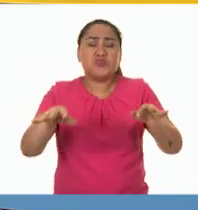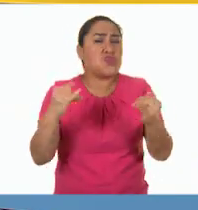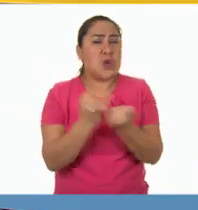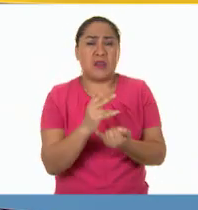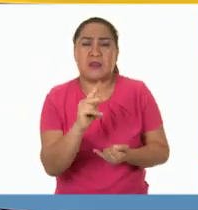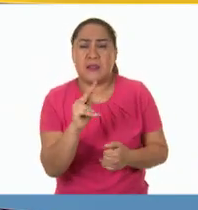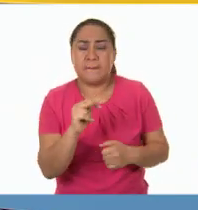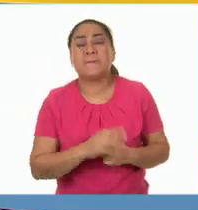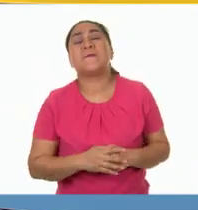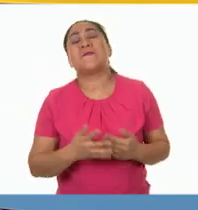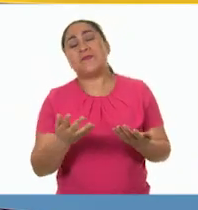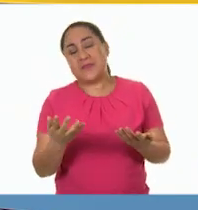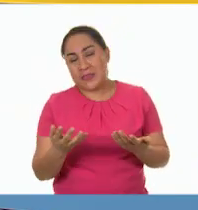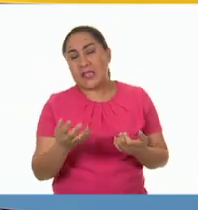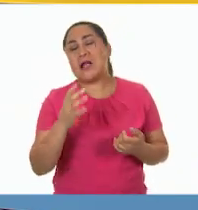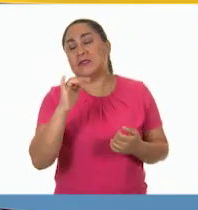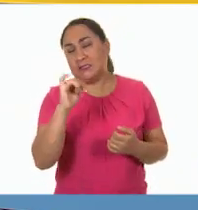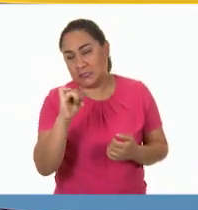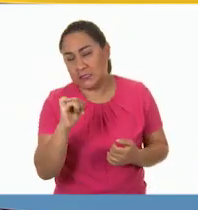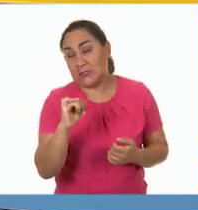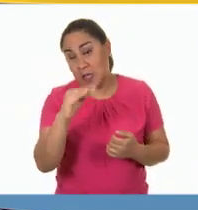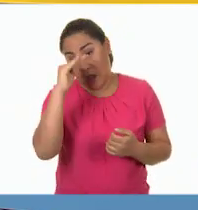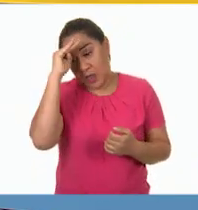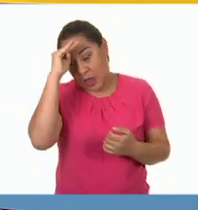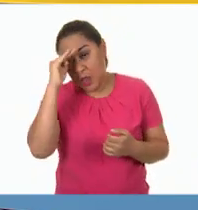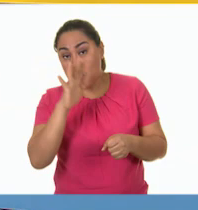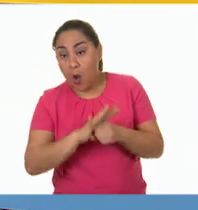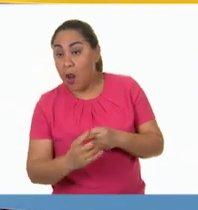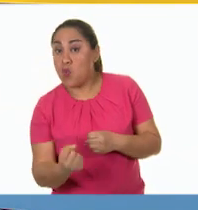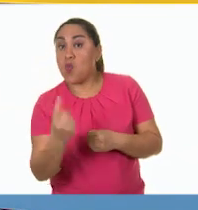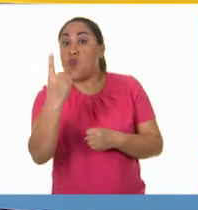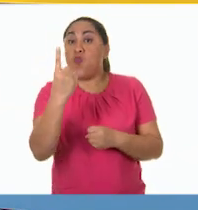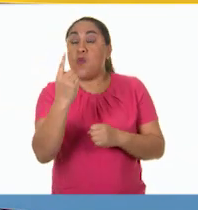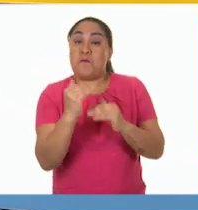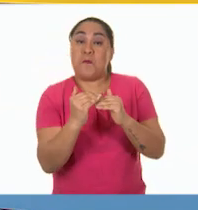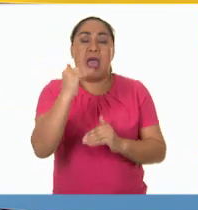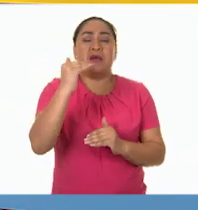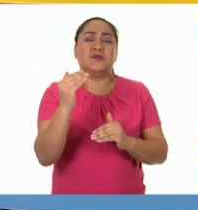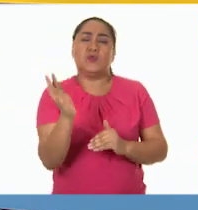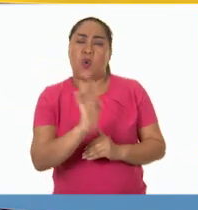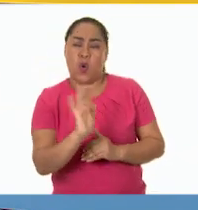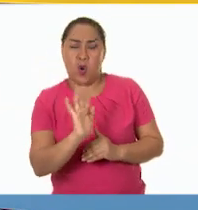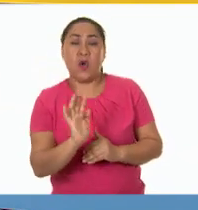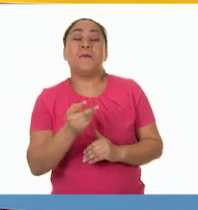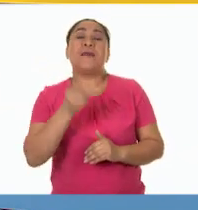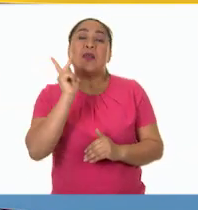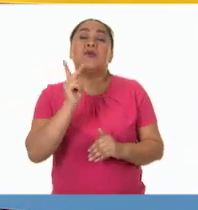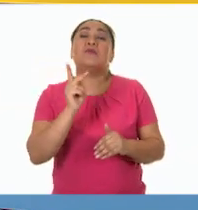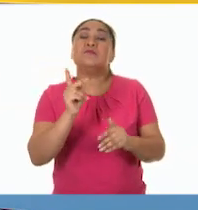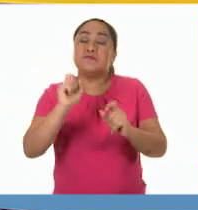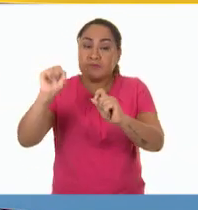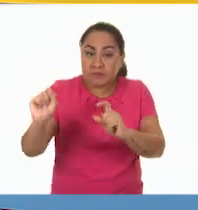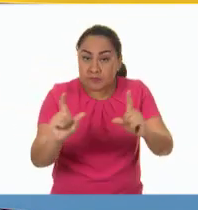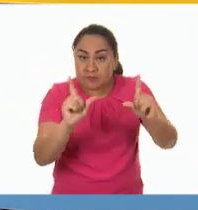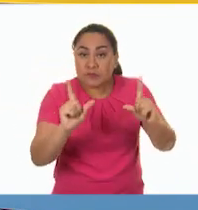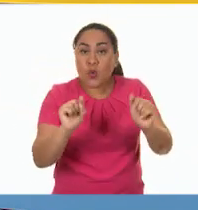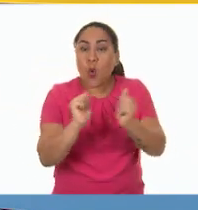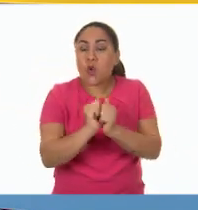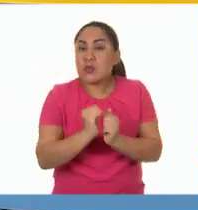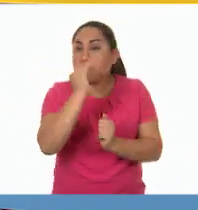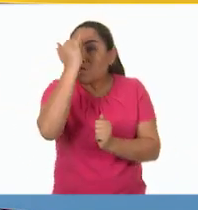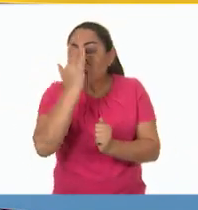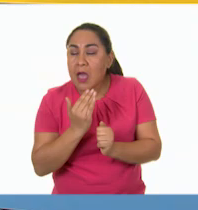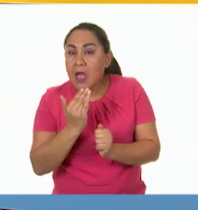sí, no es que en uno te enteraras de más noticias que en otro. Pero la transmisión de información por medio de imágenes de la vida real